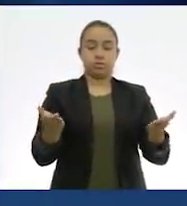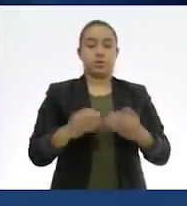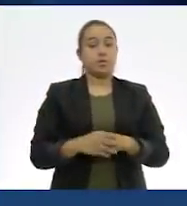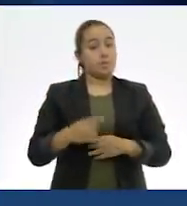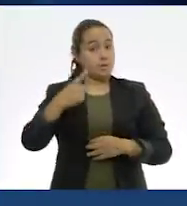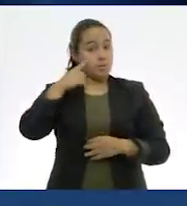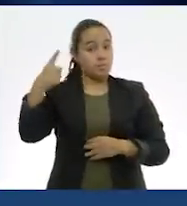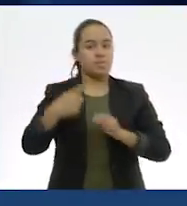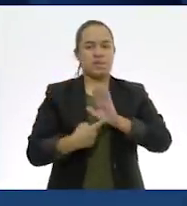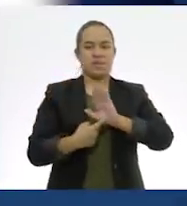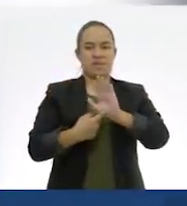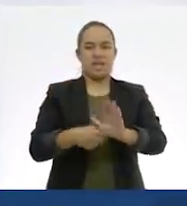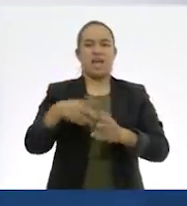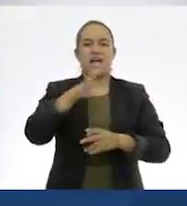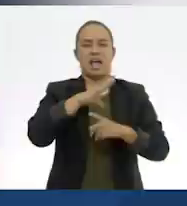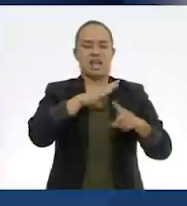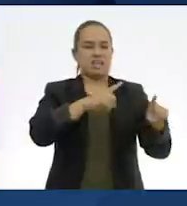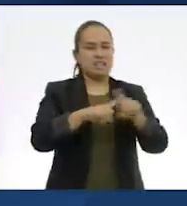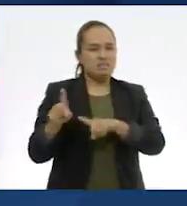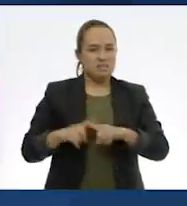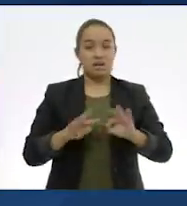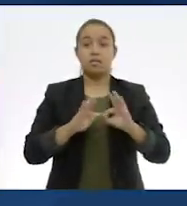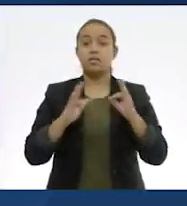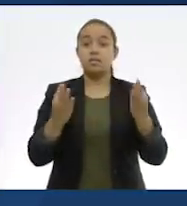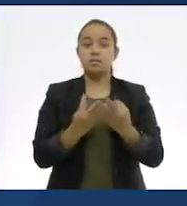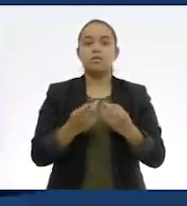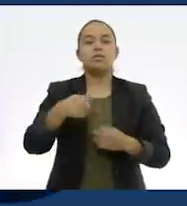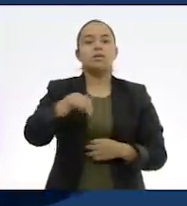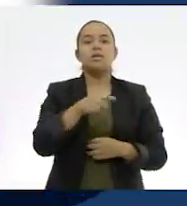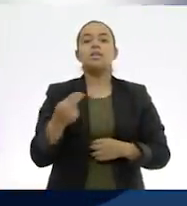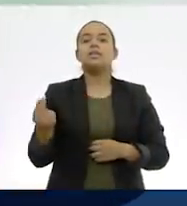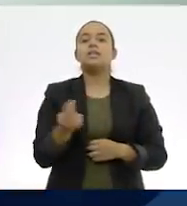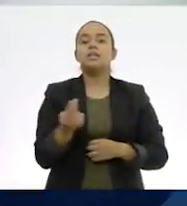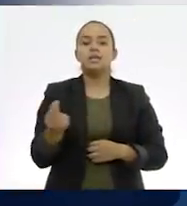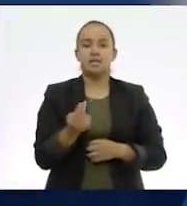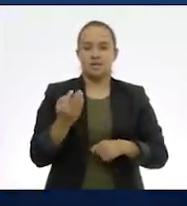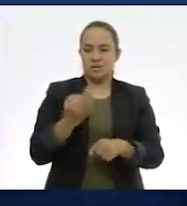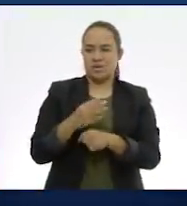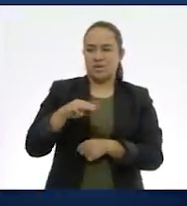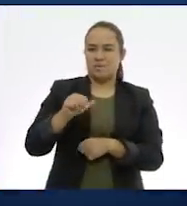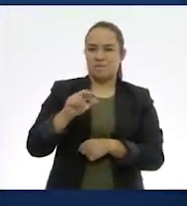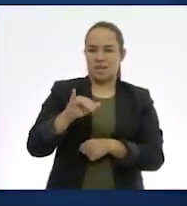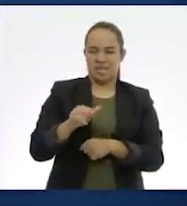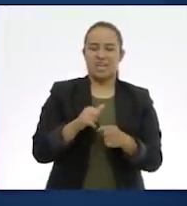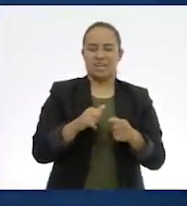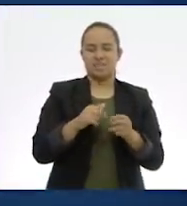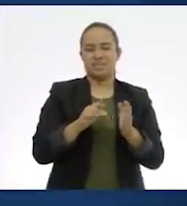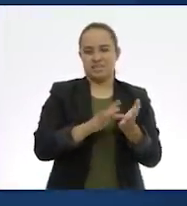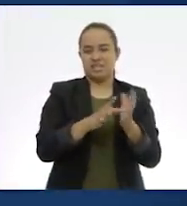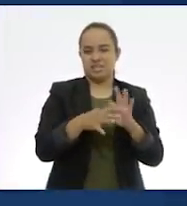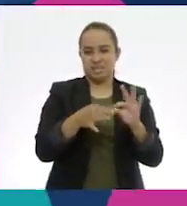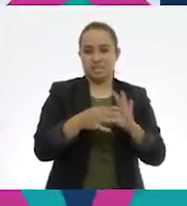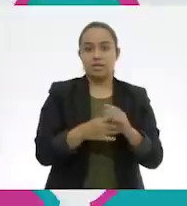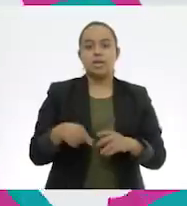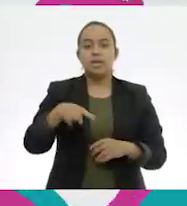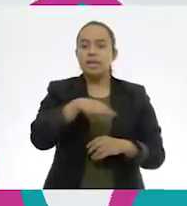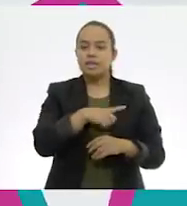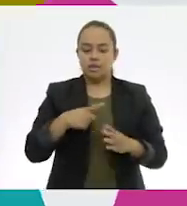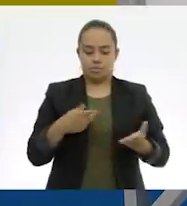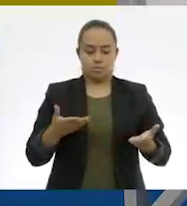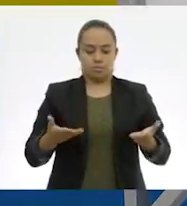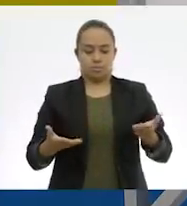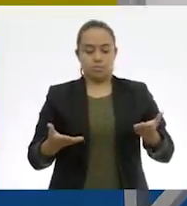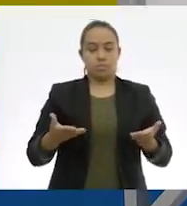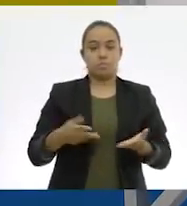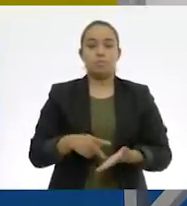Ahí están mostrándose los diferentes tipos. Entonces necesitamos, como bien nos apoyó ahorita María a leer el problema, a igualar el peso